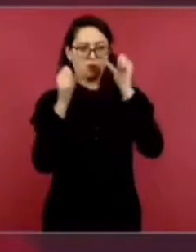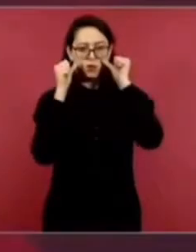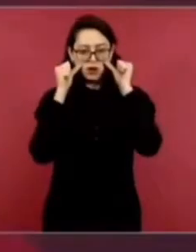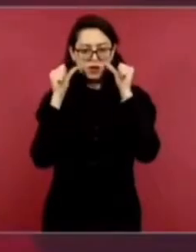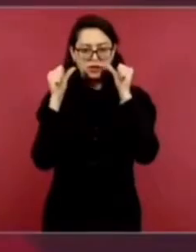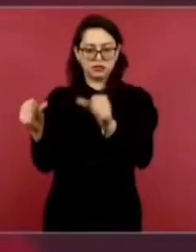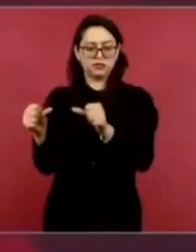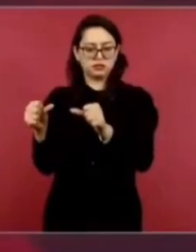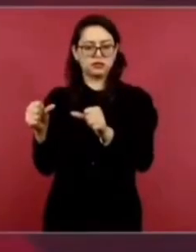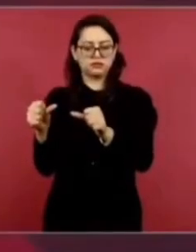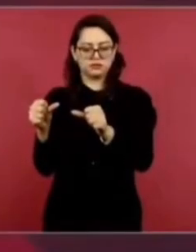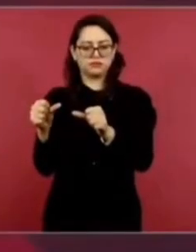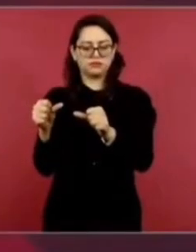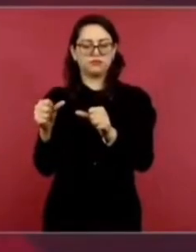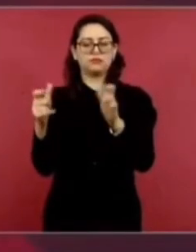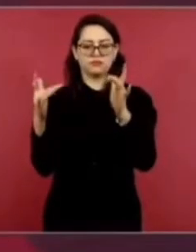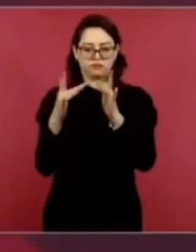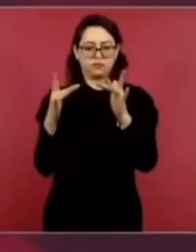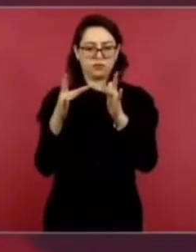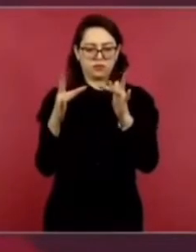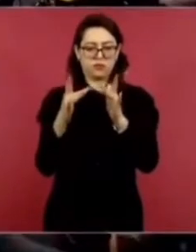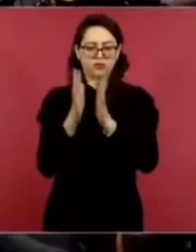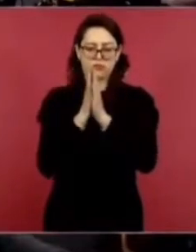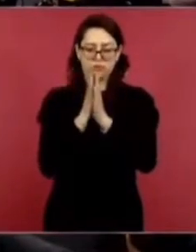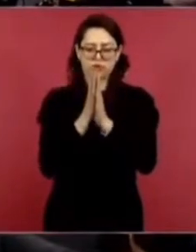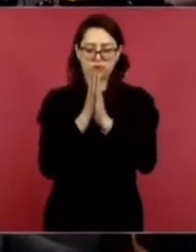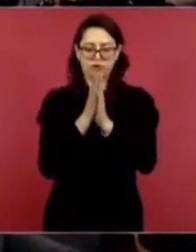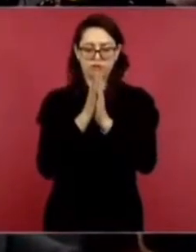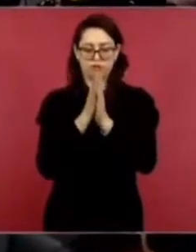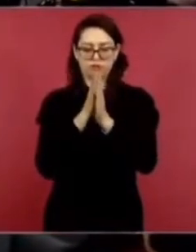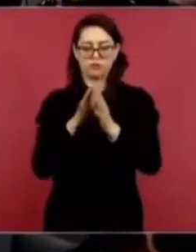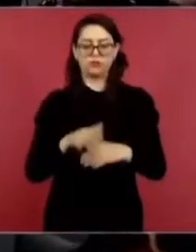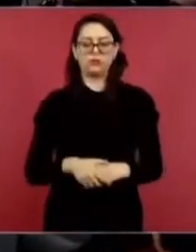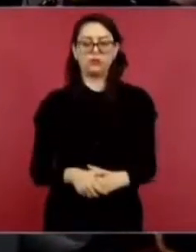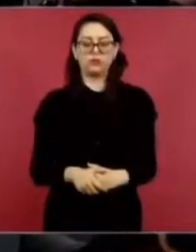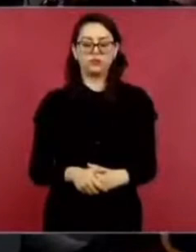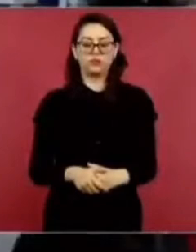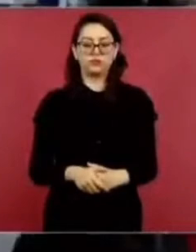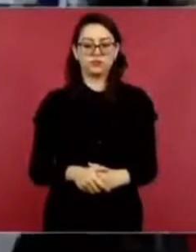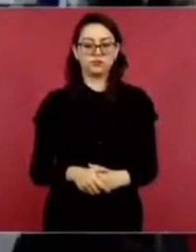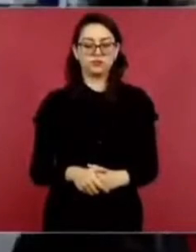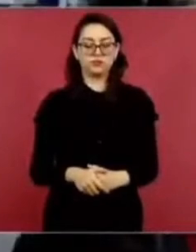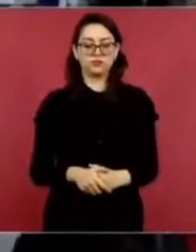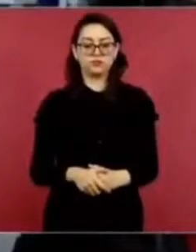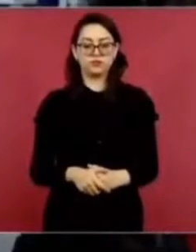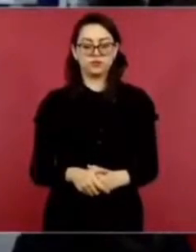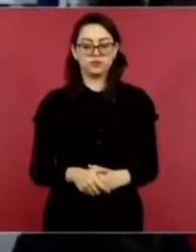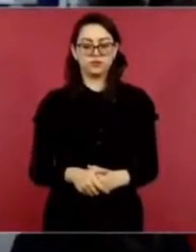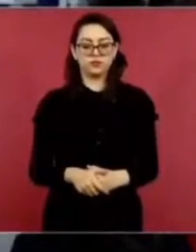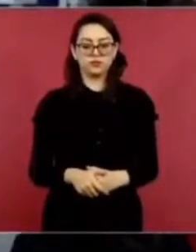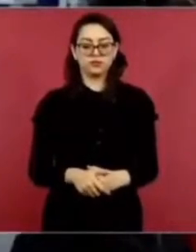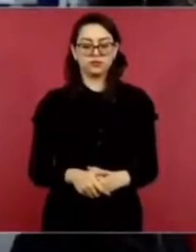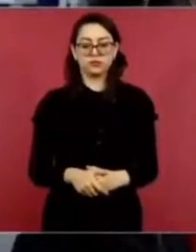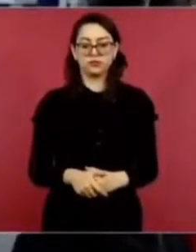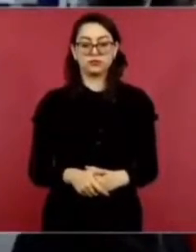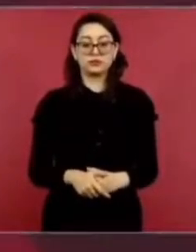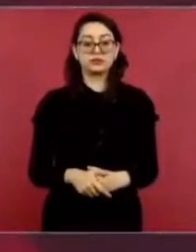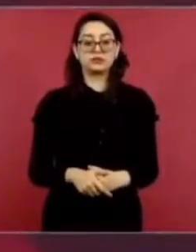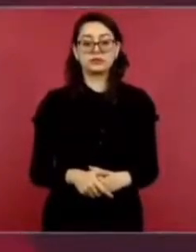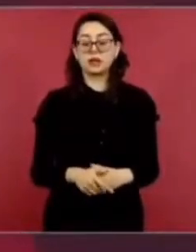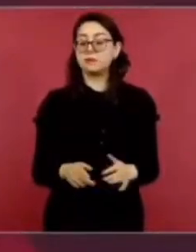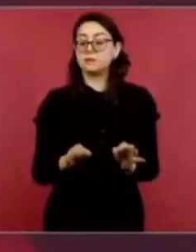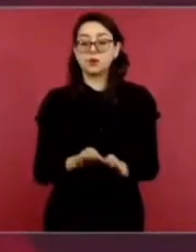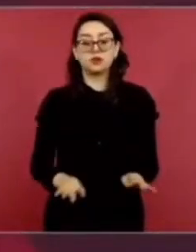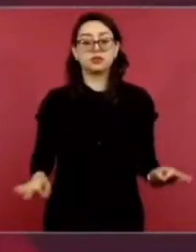Los pones en comunicación, siempre buscando la conciliación